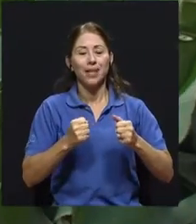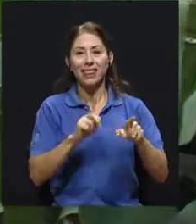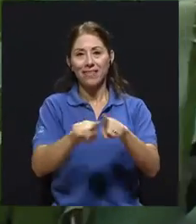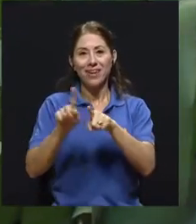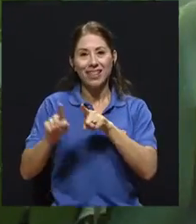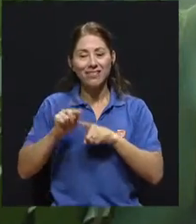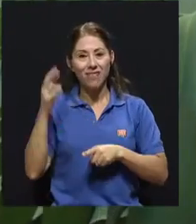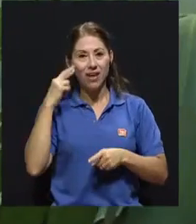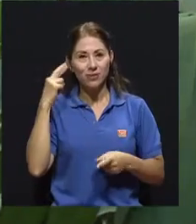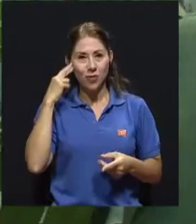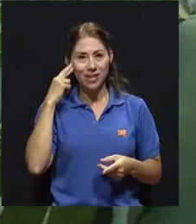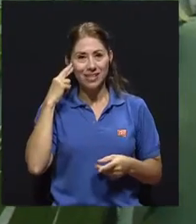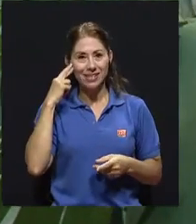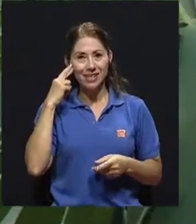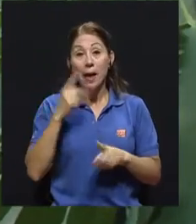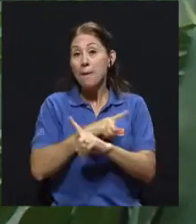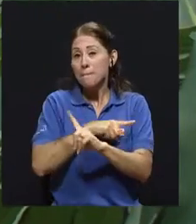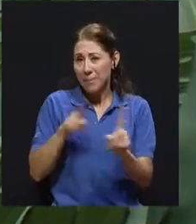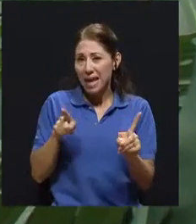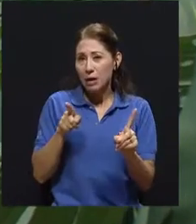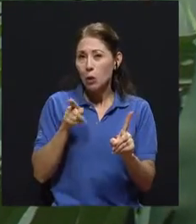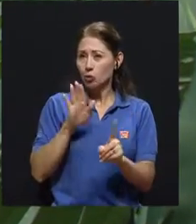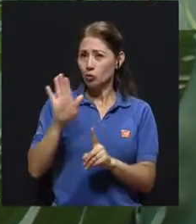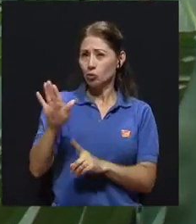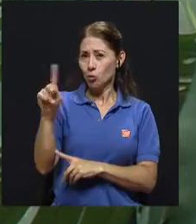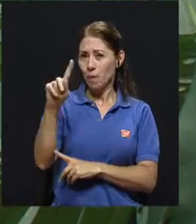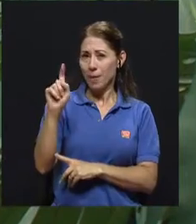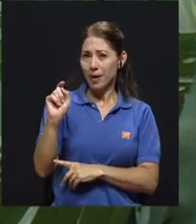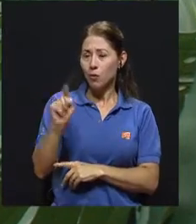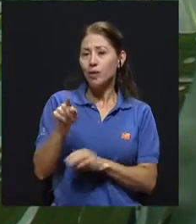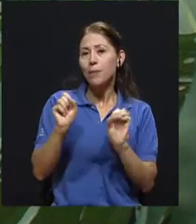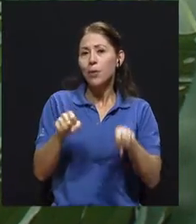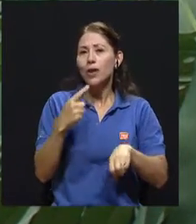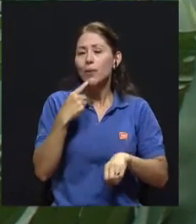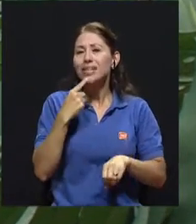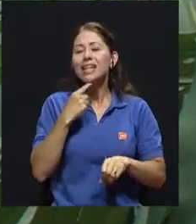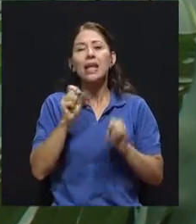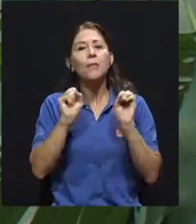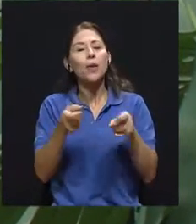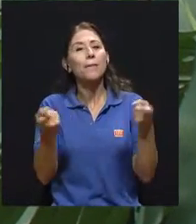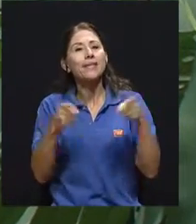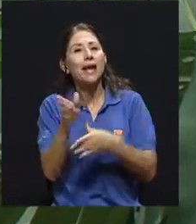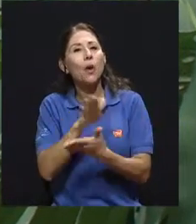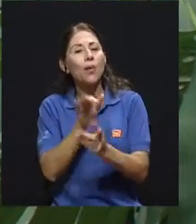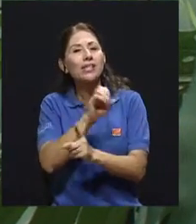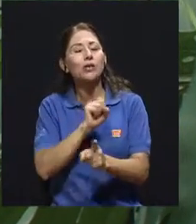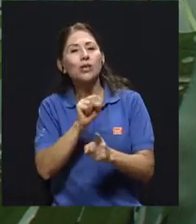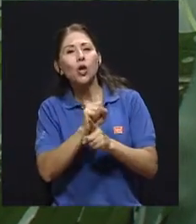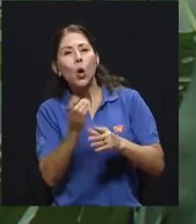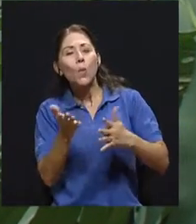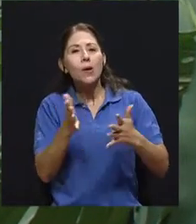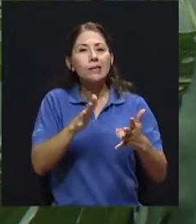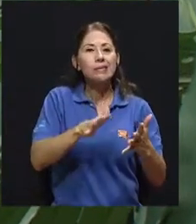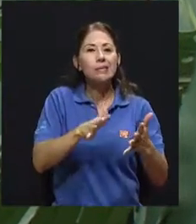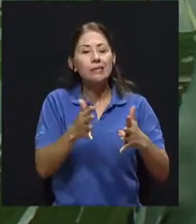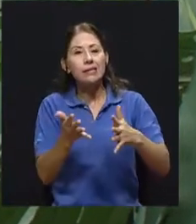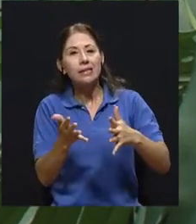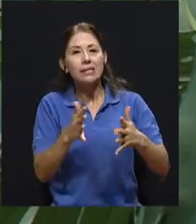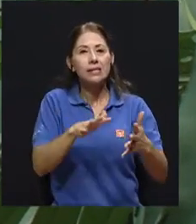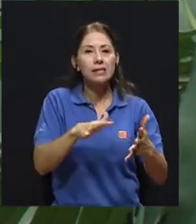en relación a su pregunta, que puede darse una aproximación, digamos, ambivalente, entre aceptar y no aceptar mi condición.